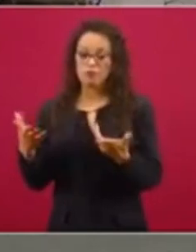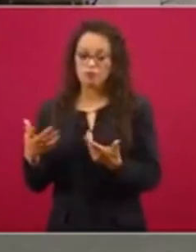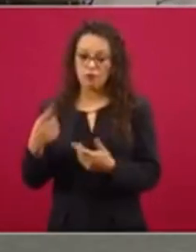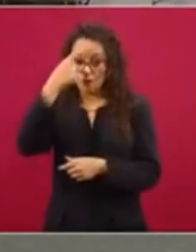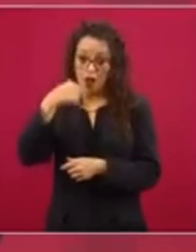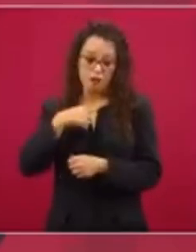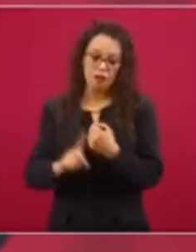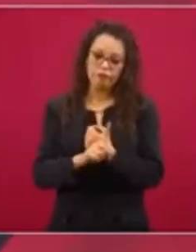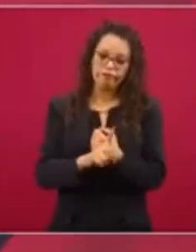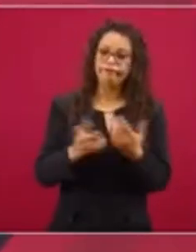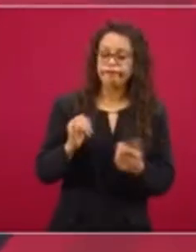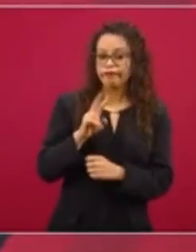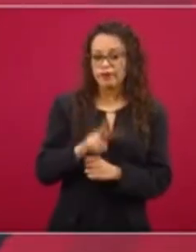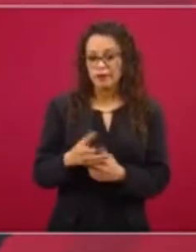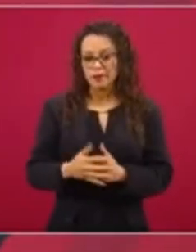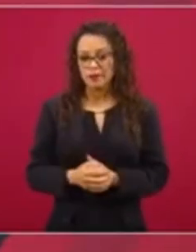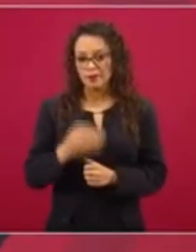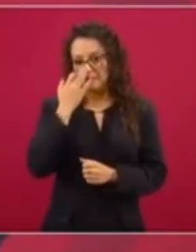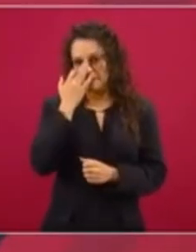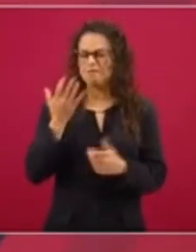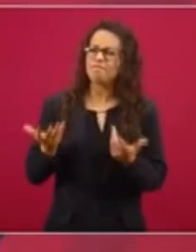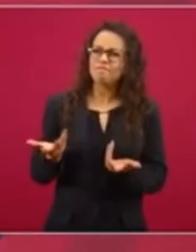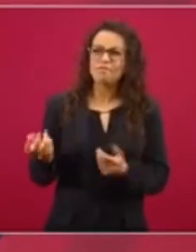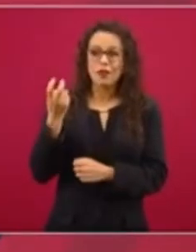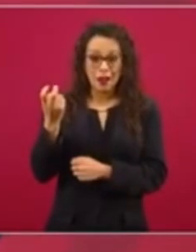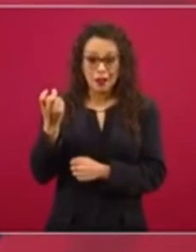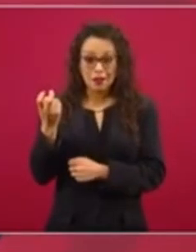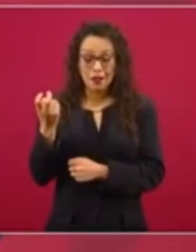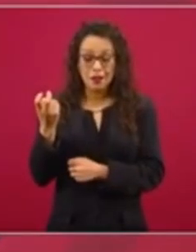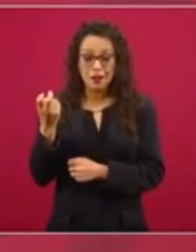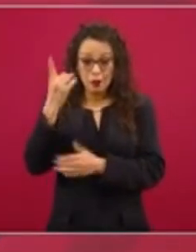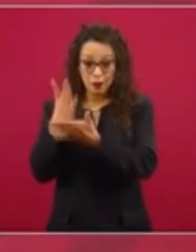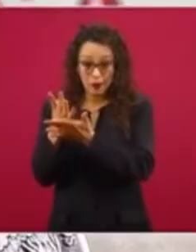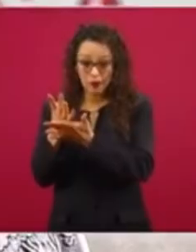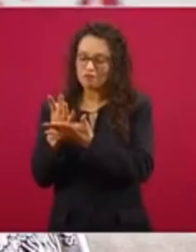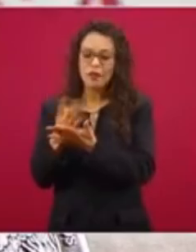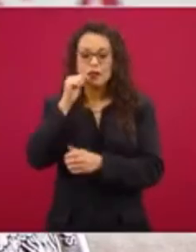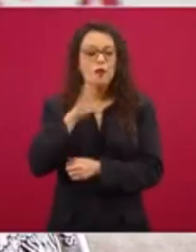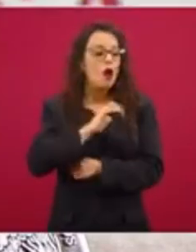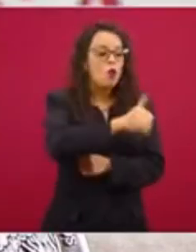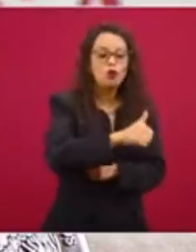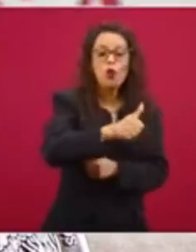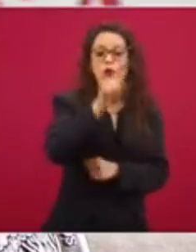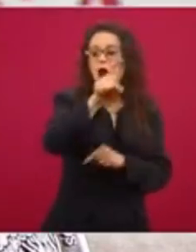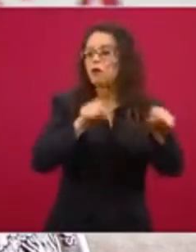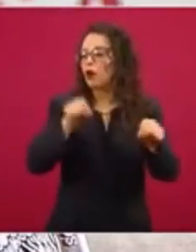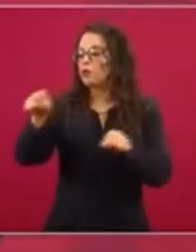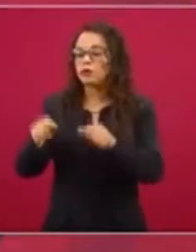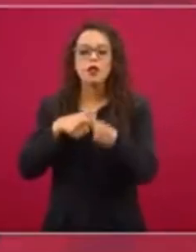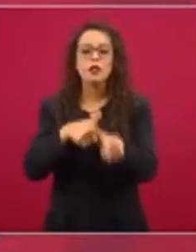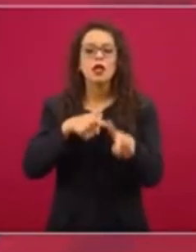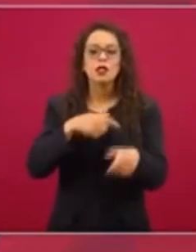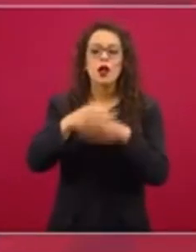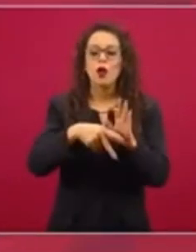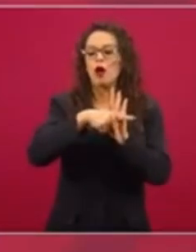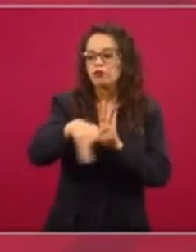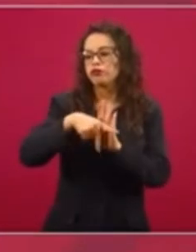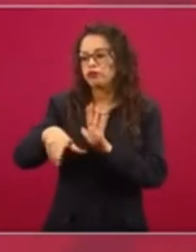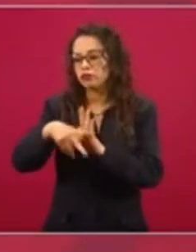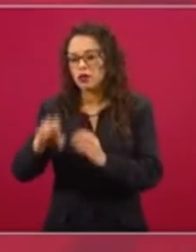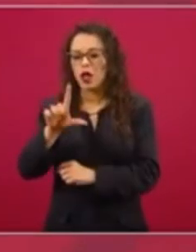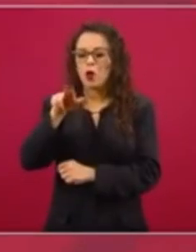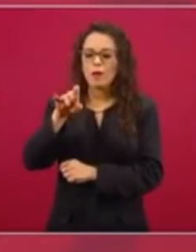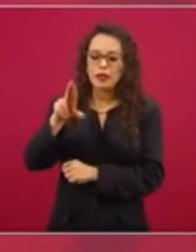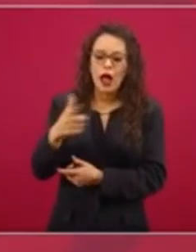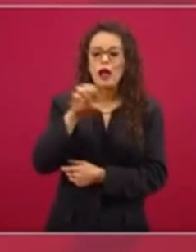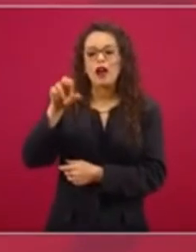afecta, relativamente. También, si no es por eso, es por otra cosa. Y pues va a seguir el Universal, va a seguir el Washington Post y el New York